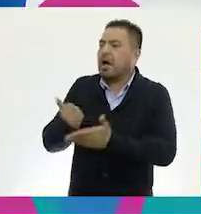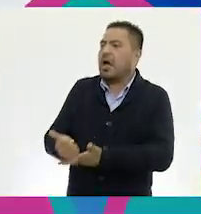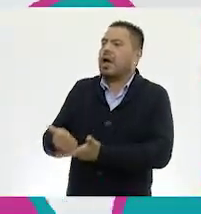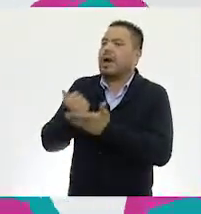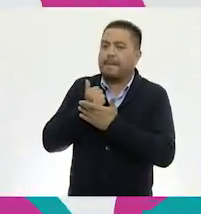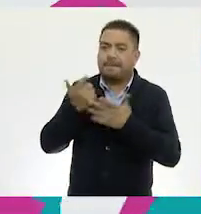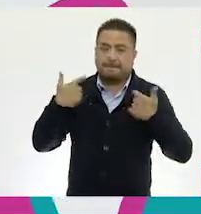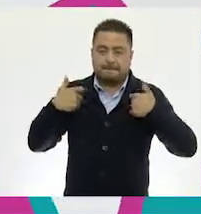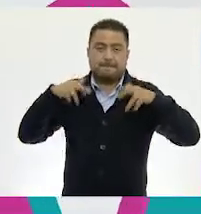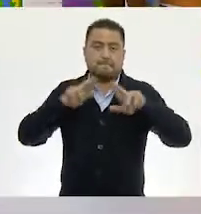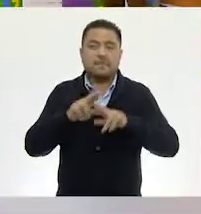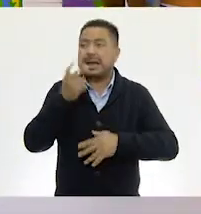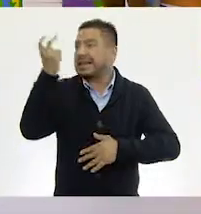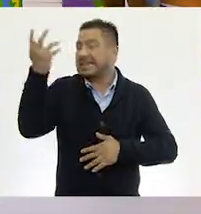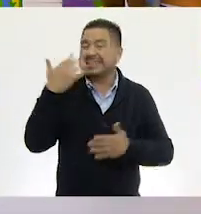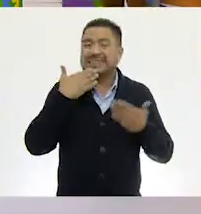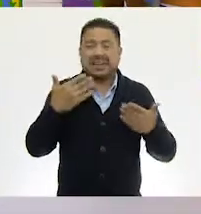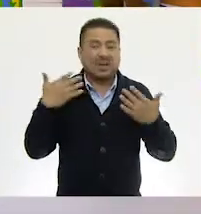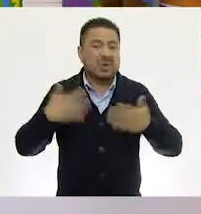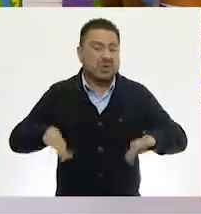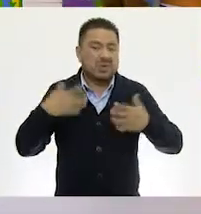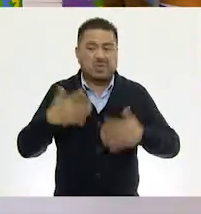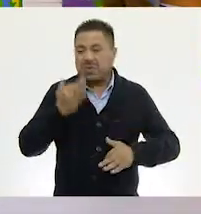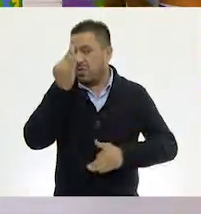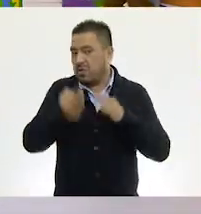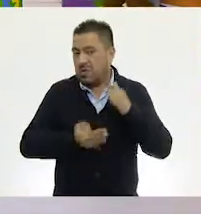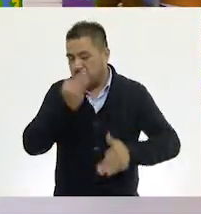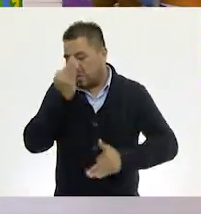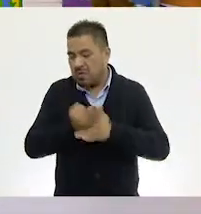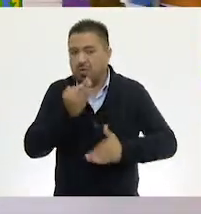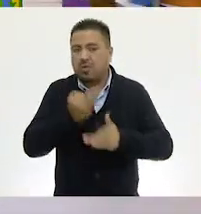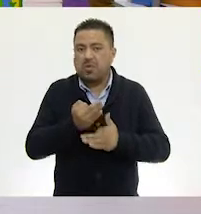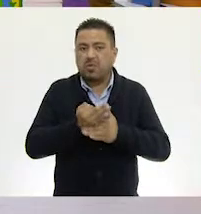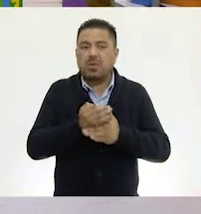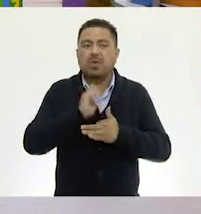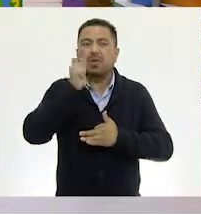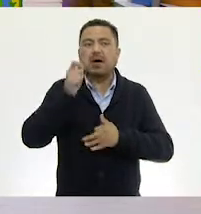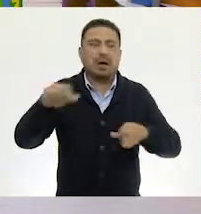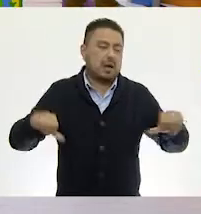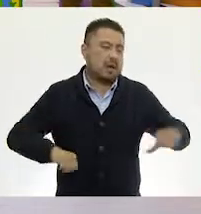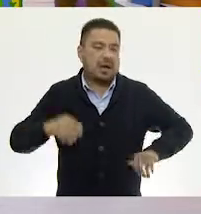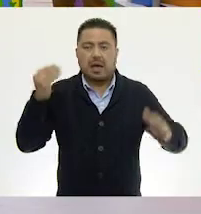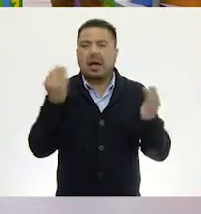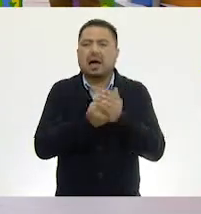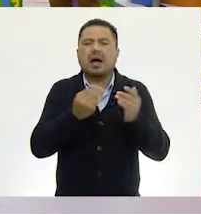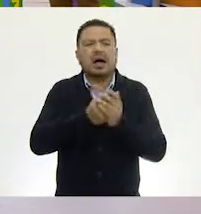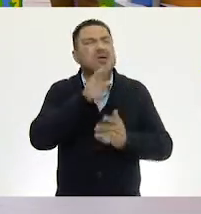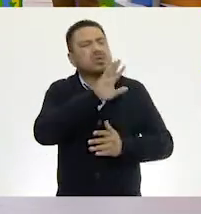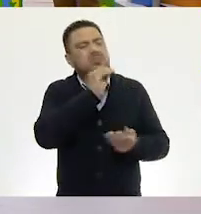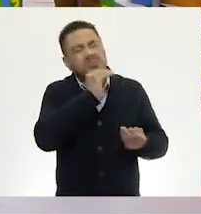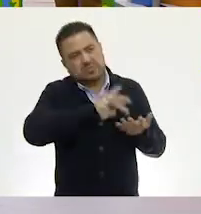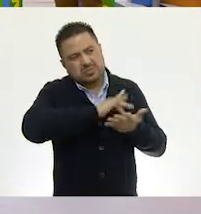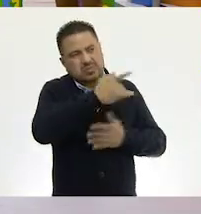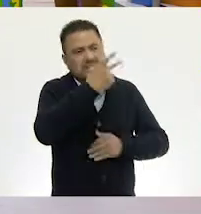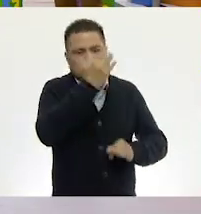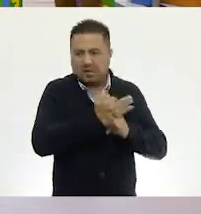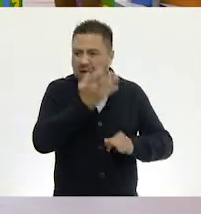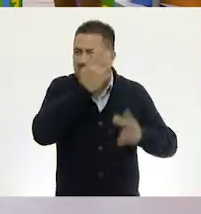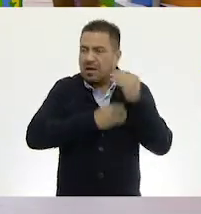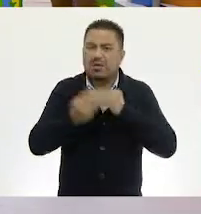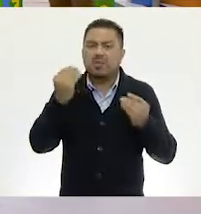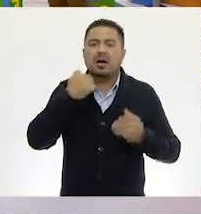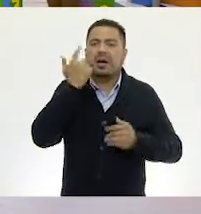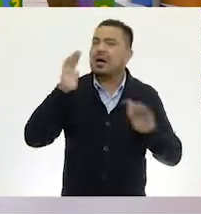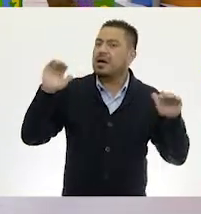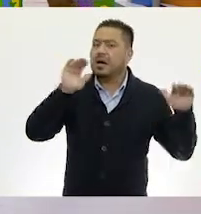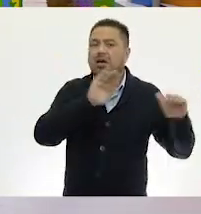maestro. Ahí tienen, niñas y niños, el reto de esta clase. Oye, Lalo, muchísimas gracias. Aprendimos mucho. ¿Quieres